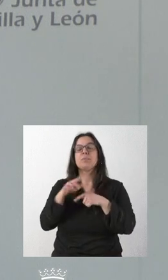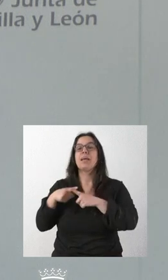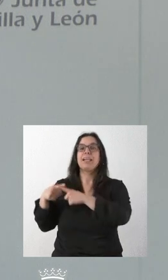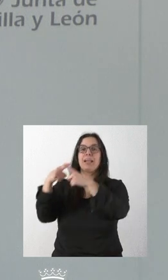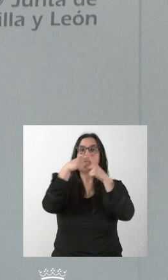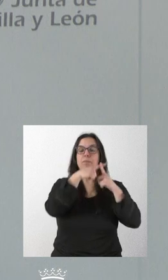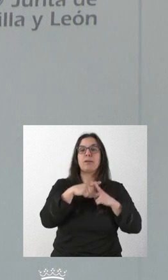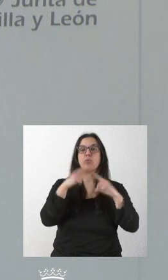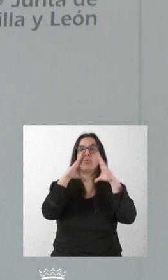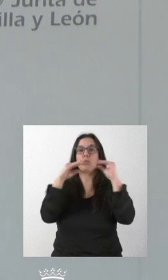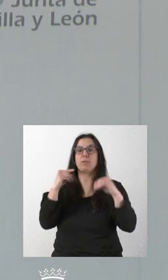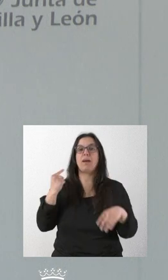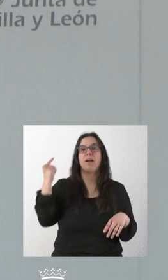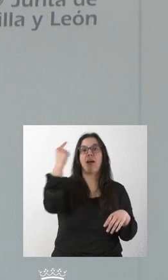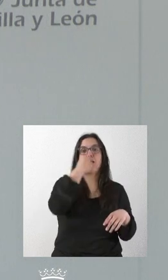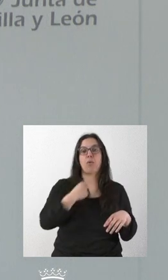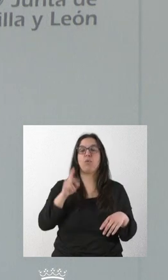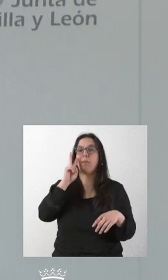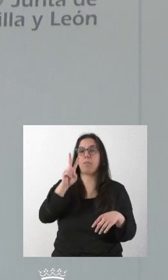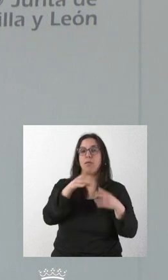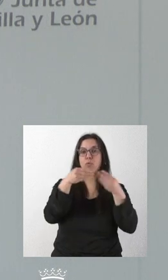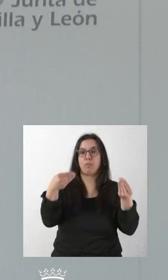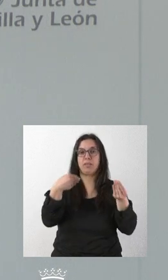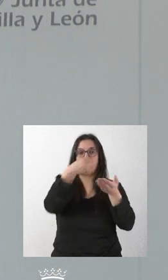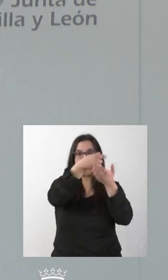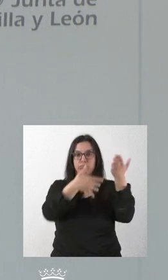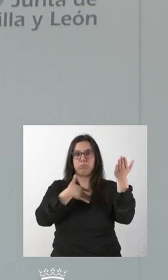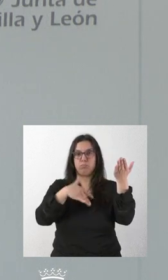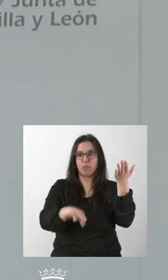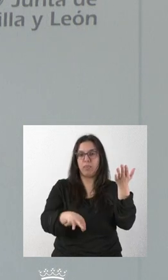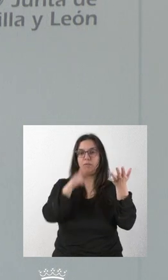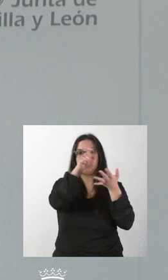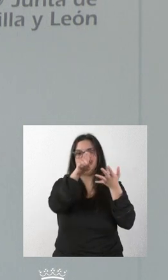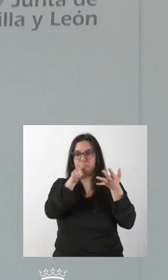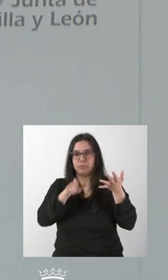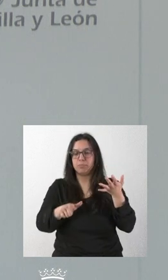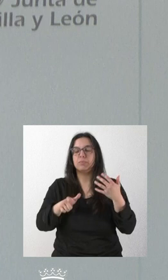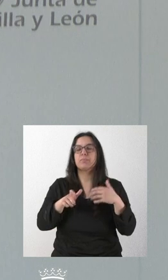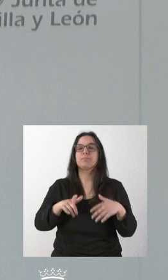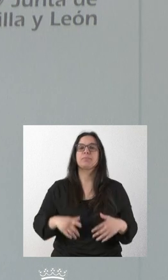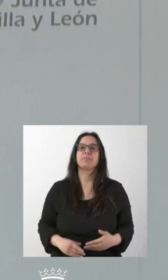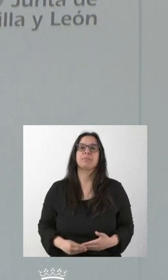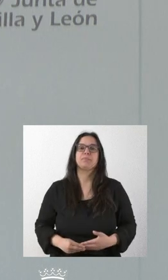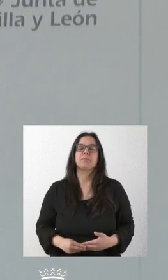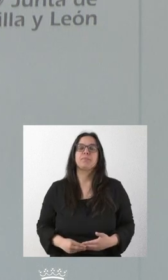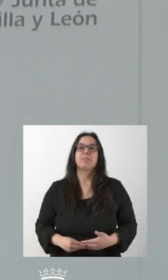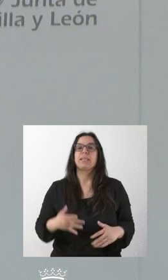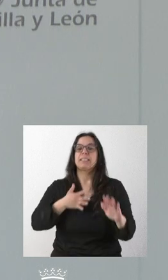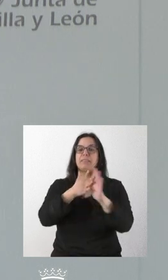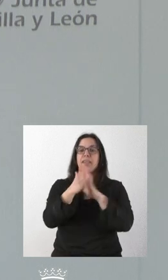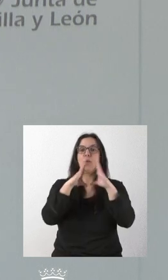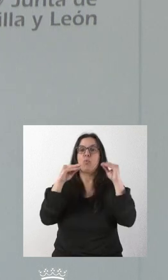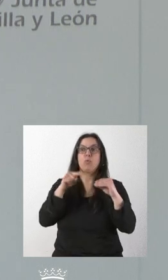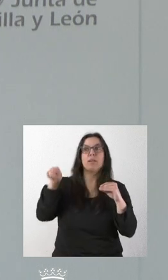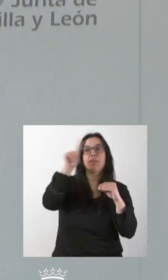por cada una de las universidades públicas la tienen ustedes en la documentación, lo que corresponde a cada una de las cuatro, y se trata de que estas universidades